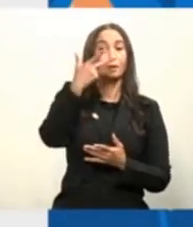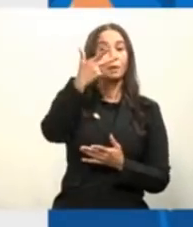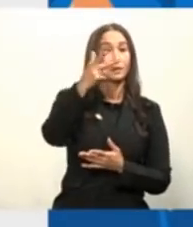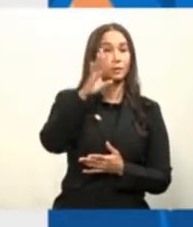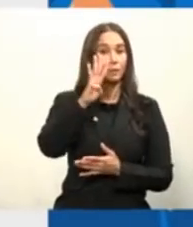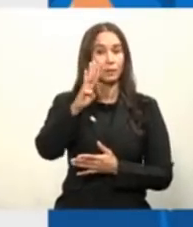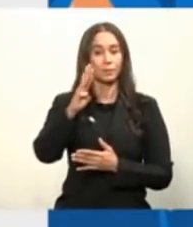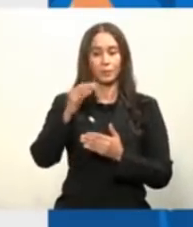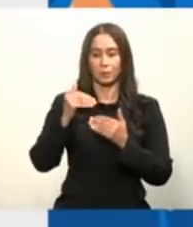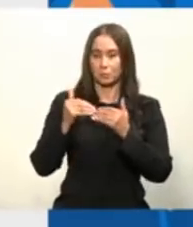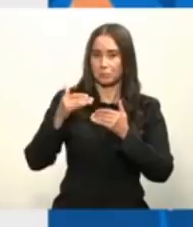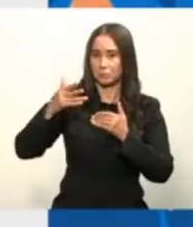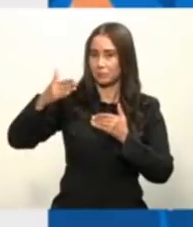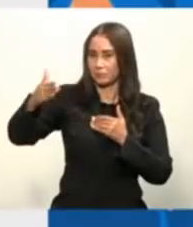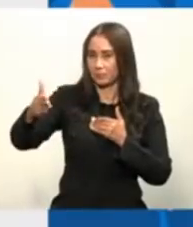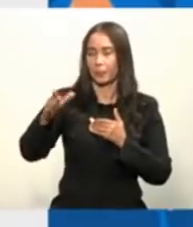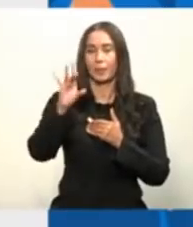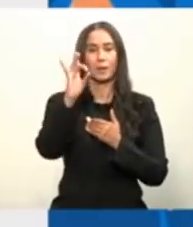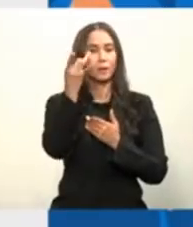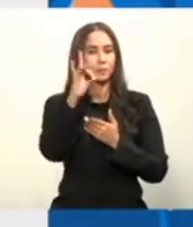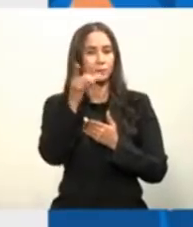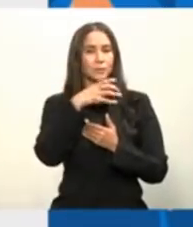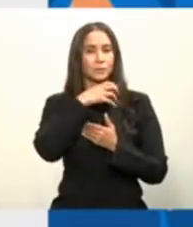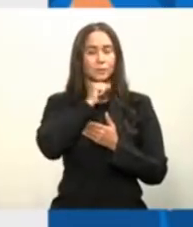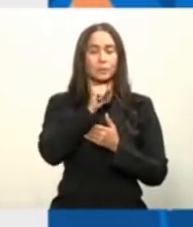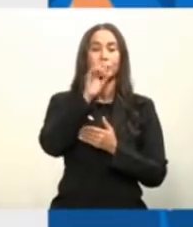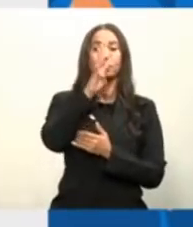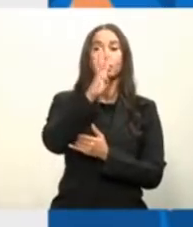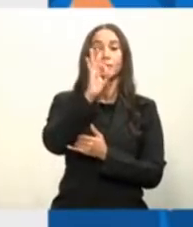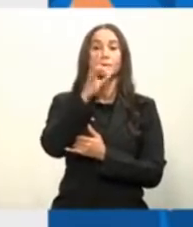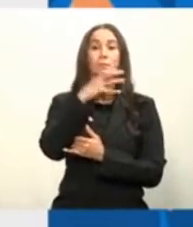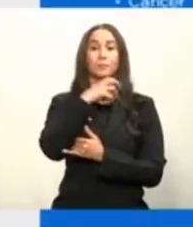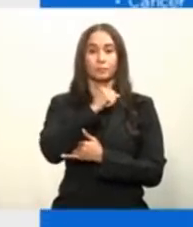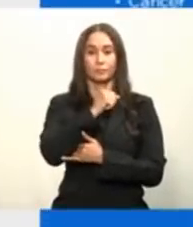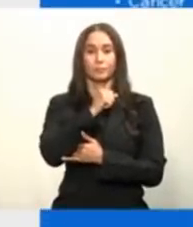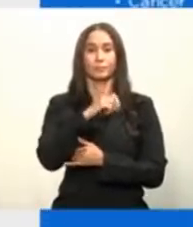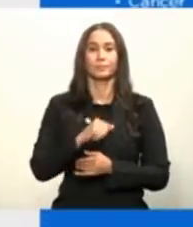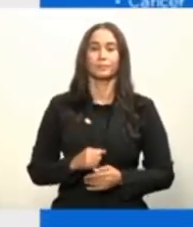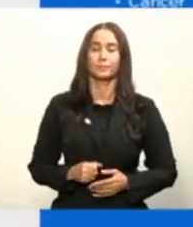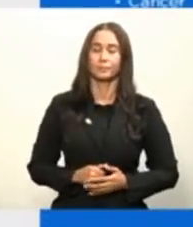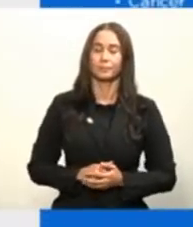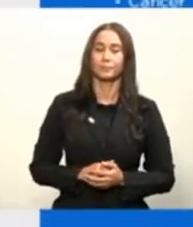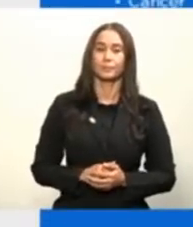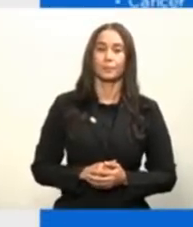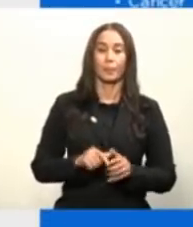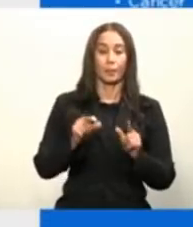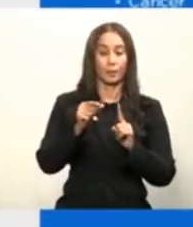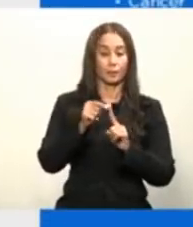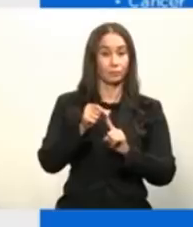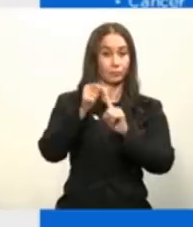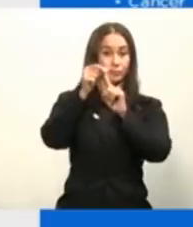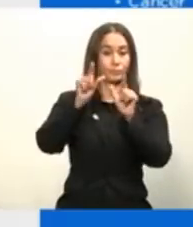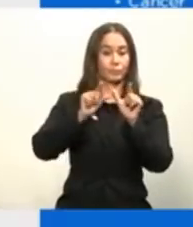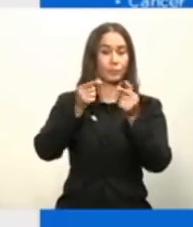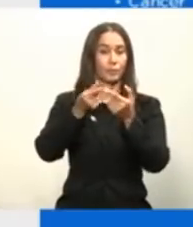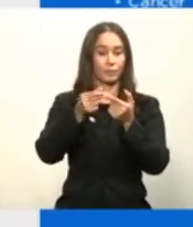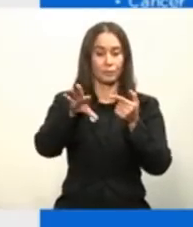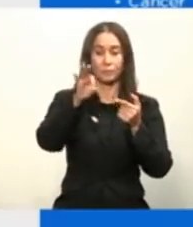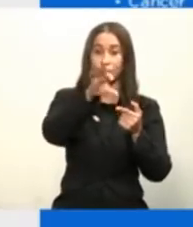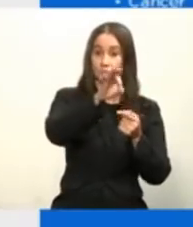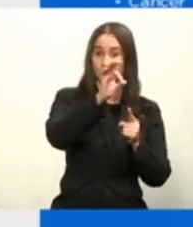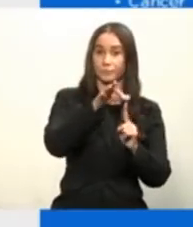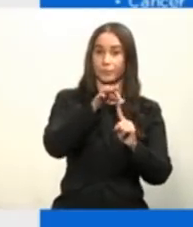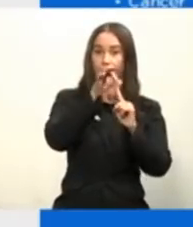al resto de la población entre 18 y 49 años. La priorización realmente de los grupos